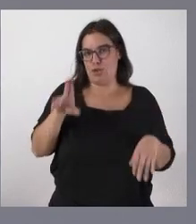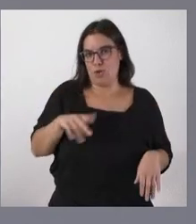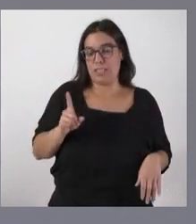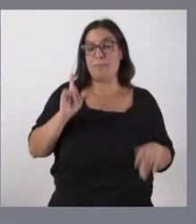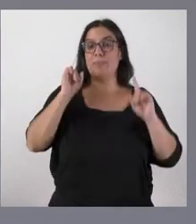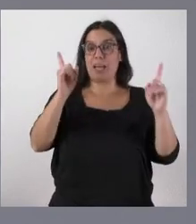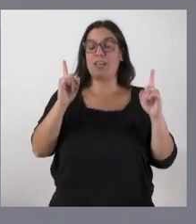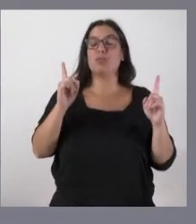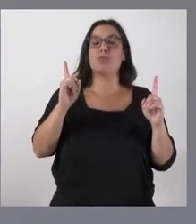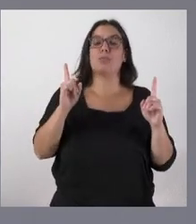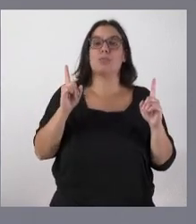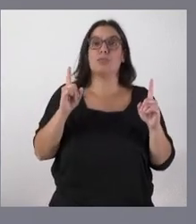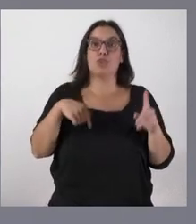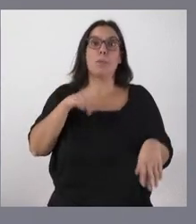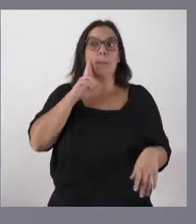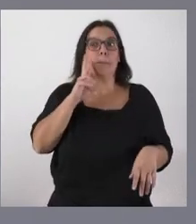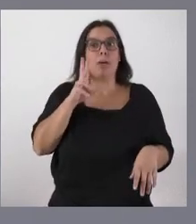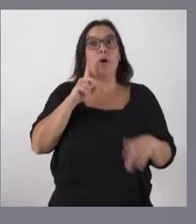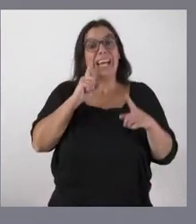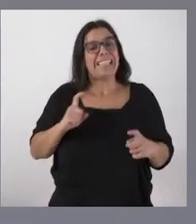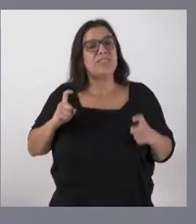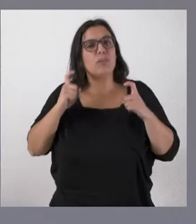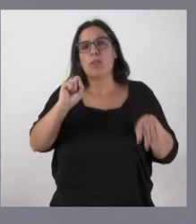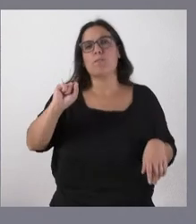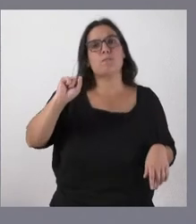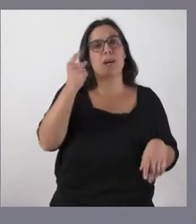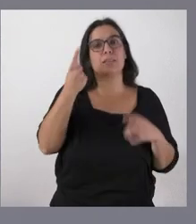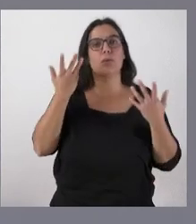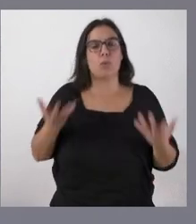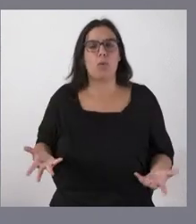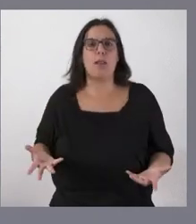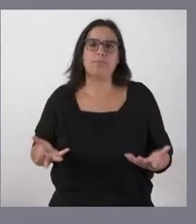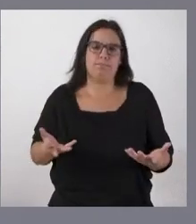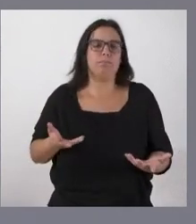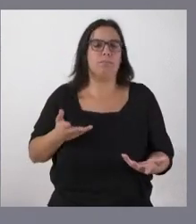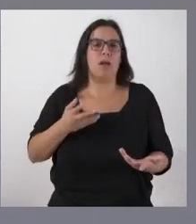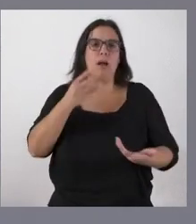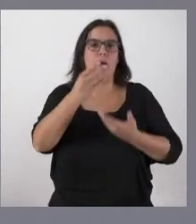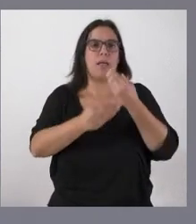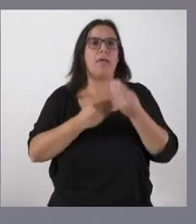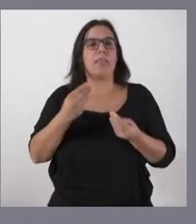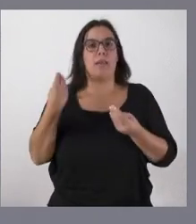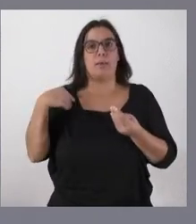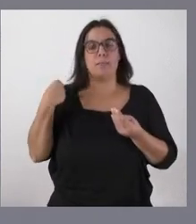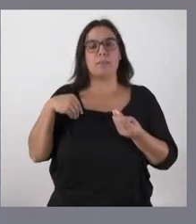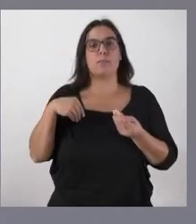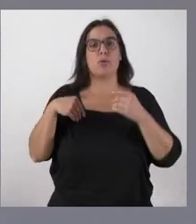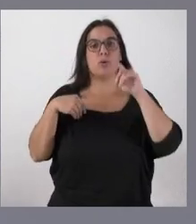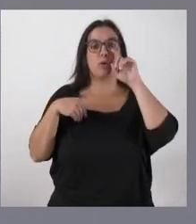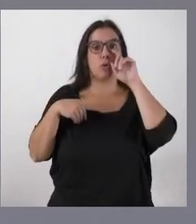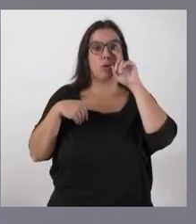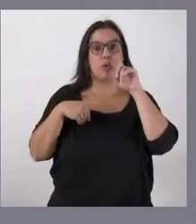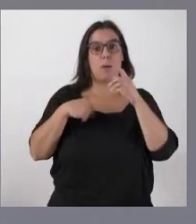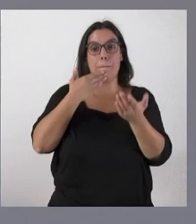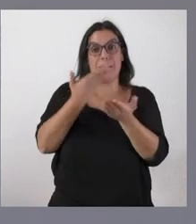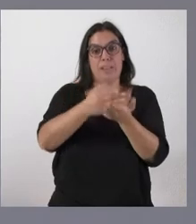caso lógicamente yo veo que el esfuerzo fundamental consiste en incorporar todas esas demandas